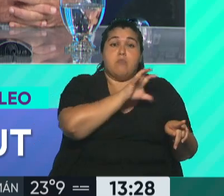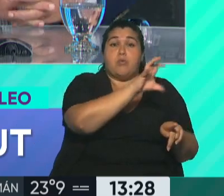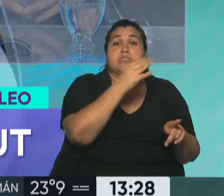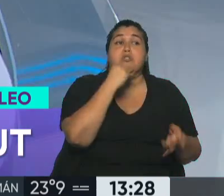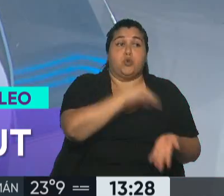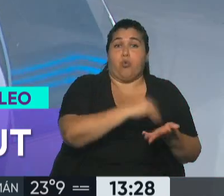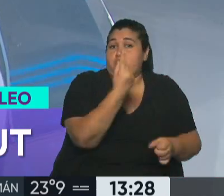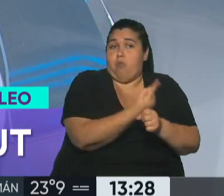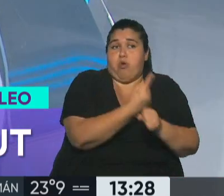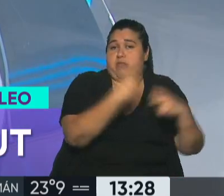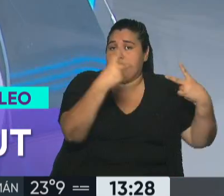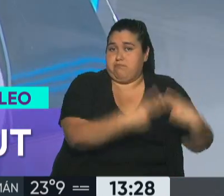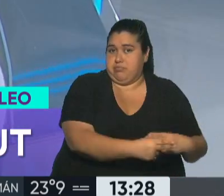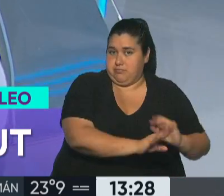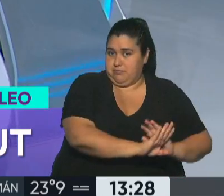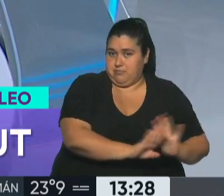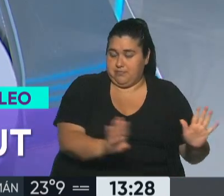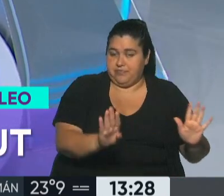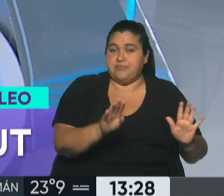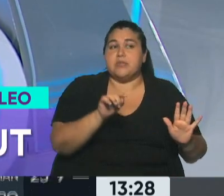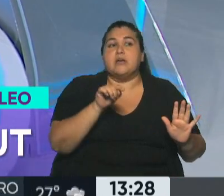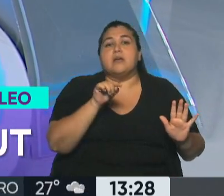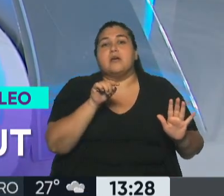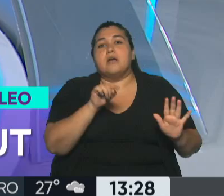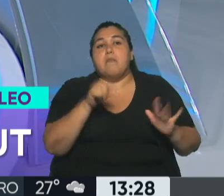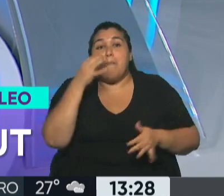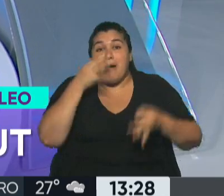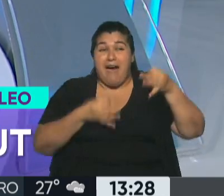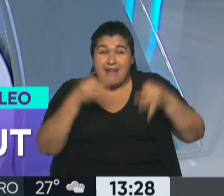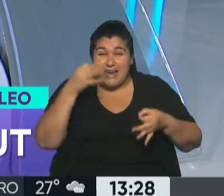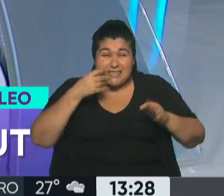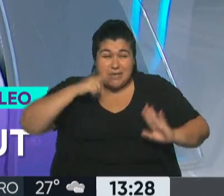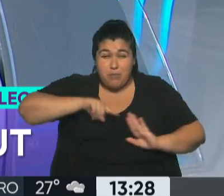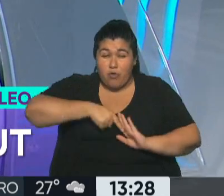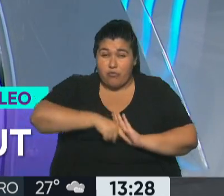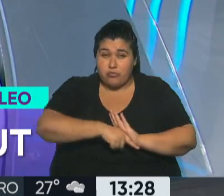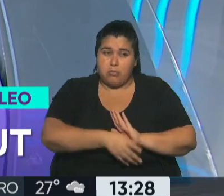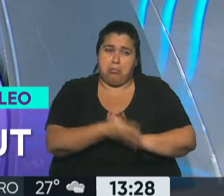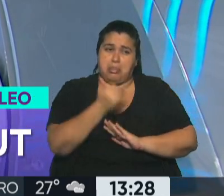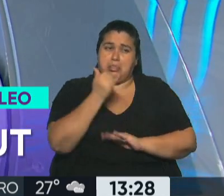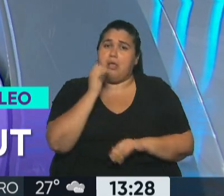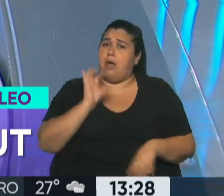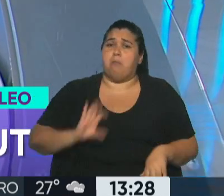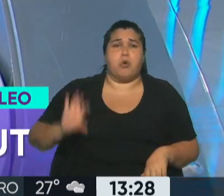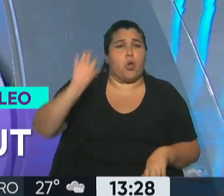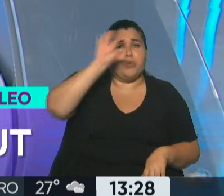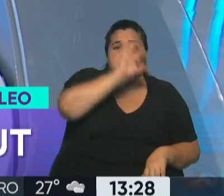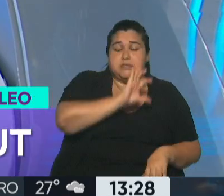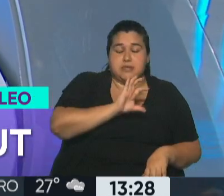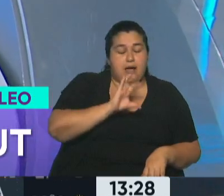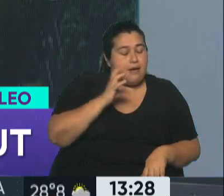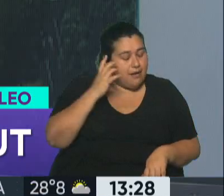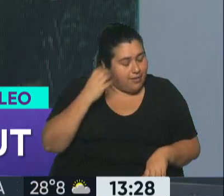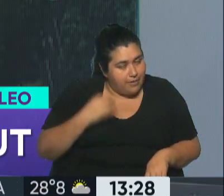esto, y por otro, y yendo a una capa superior en el análisis de esta cuestión, a mí me parece que las provincias tienen que empezar alguna vez,